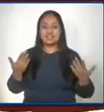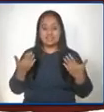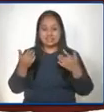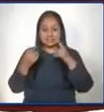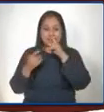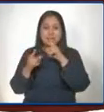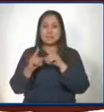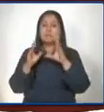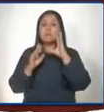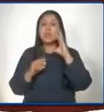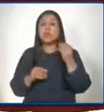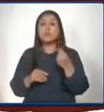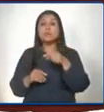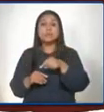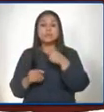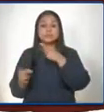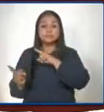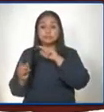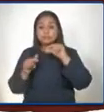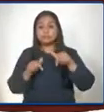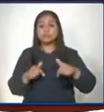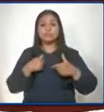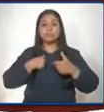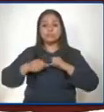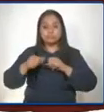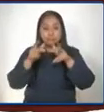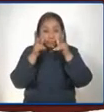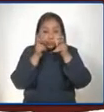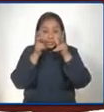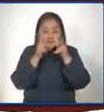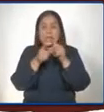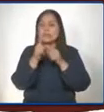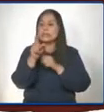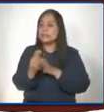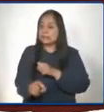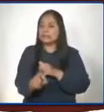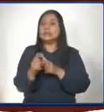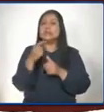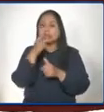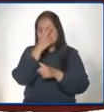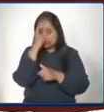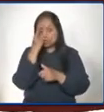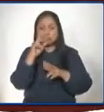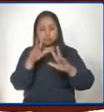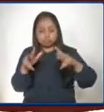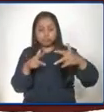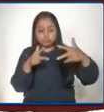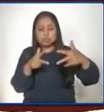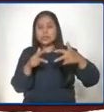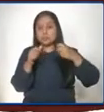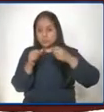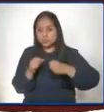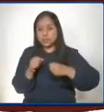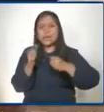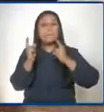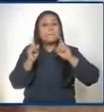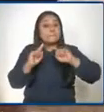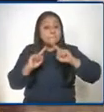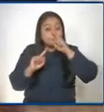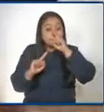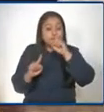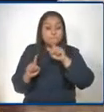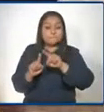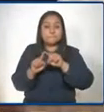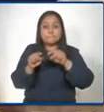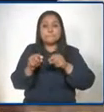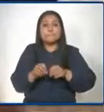Hay la percepción de que hay que trabajar a través de la virtualidad, pero también se van a distribuir